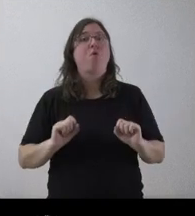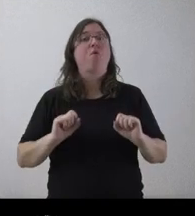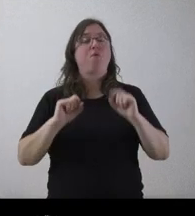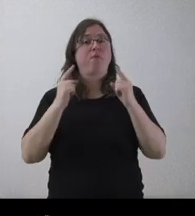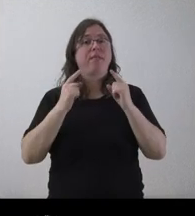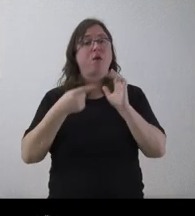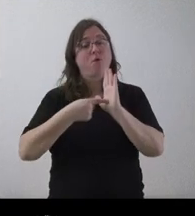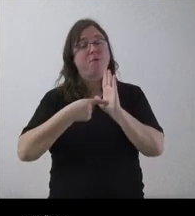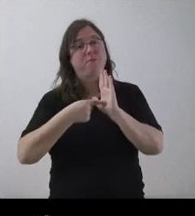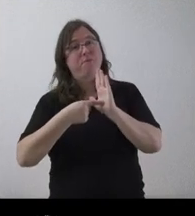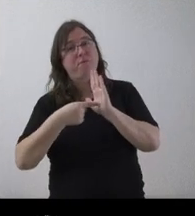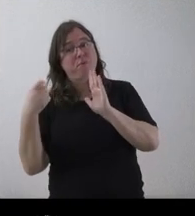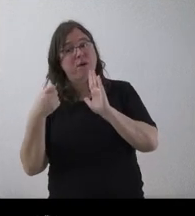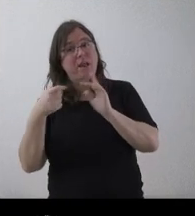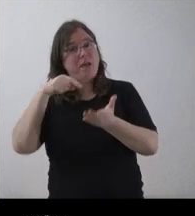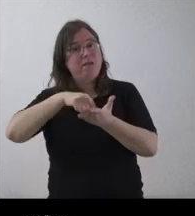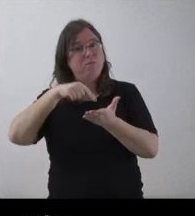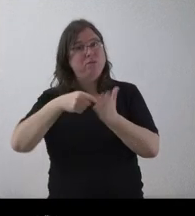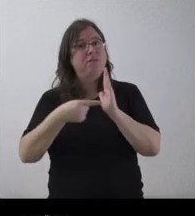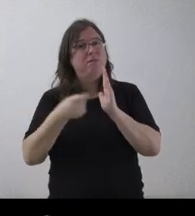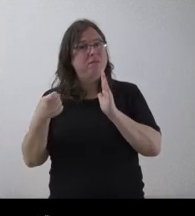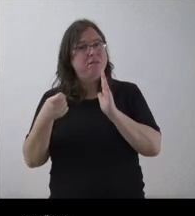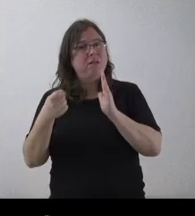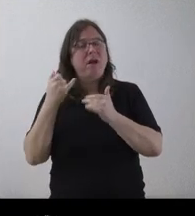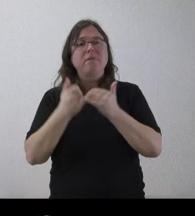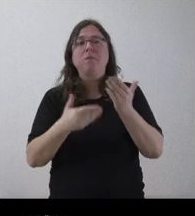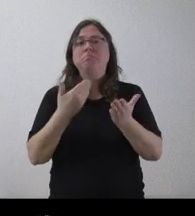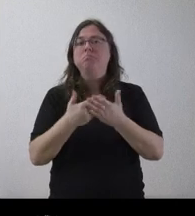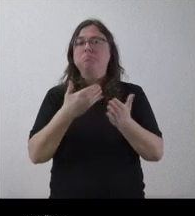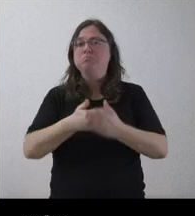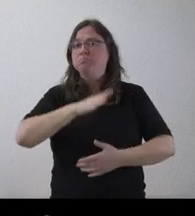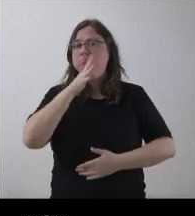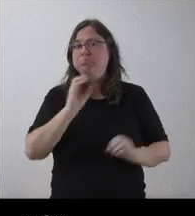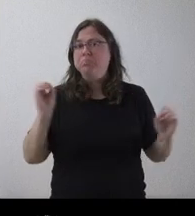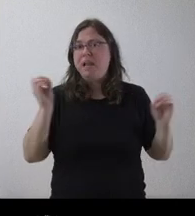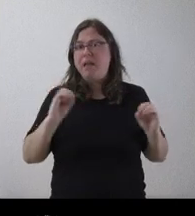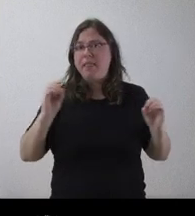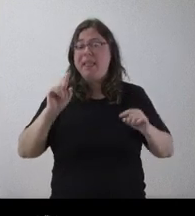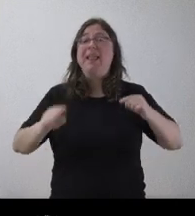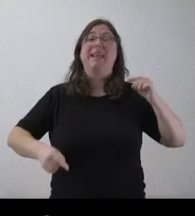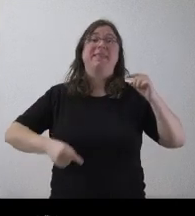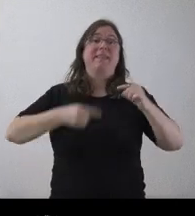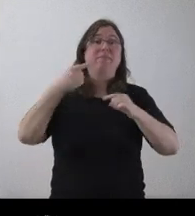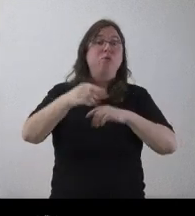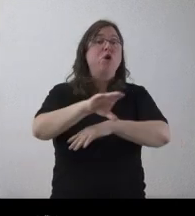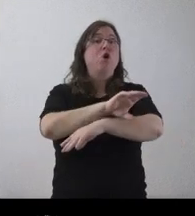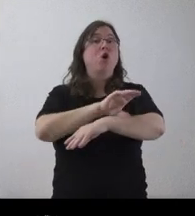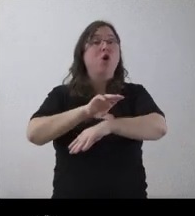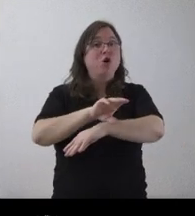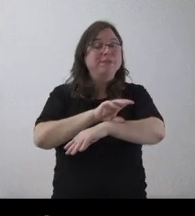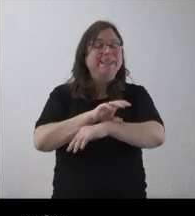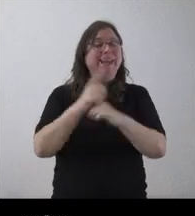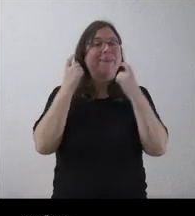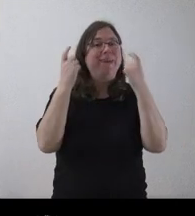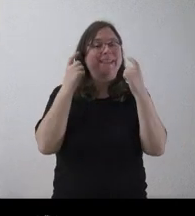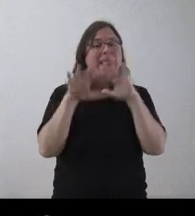elimine este impuesto sin que se haya justificado de ninguna manera. Y que después el consejero haya intentado compensar